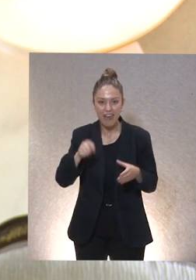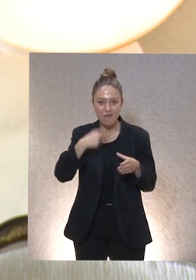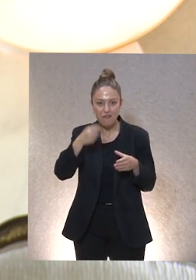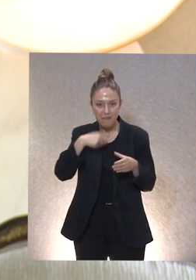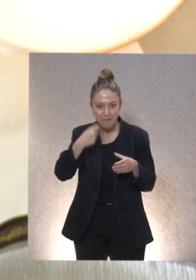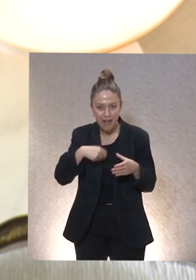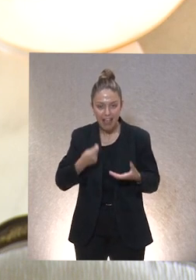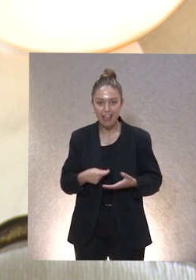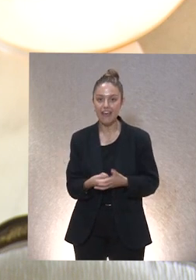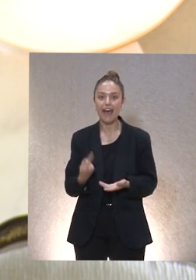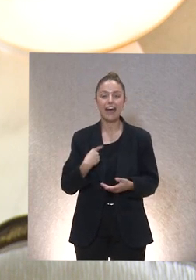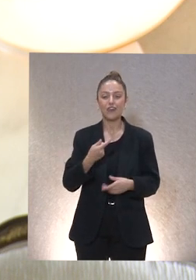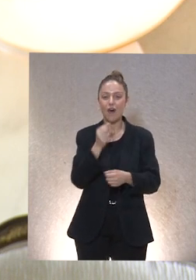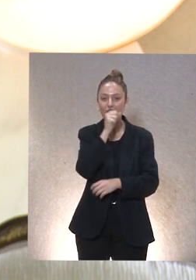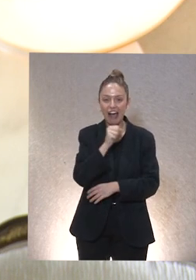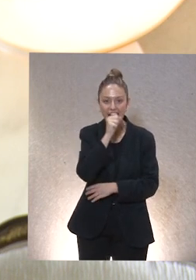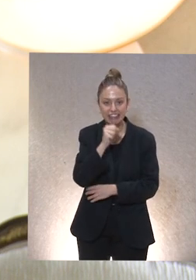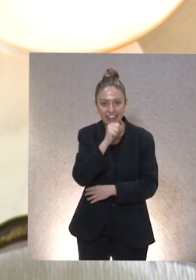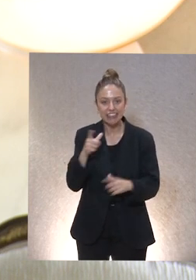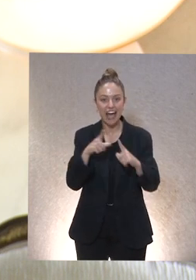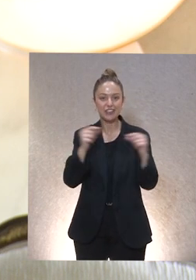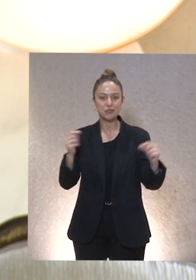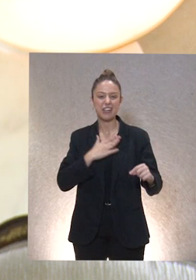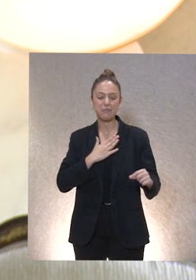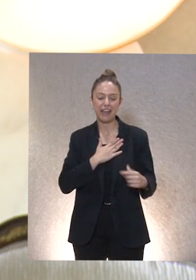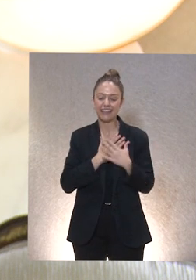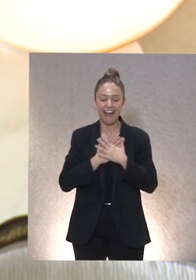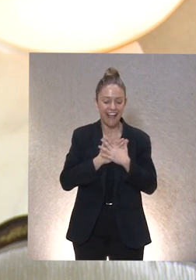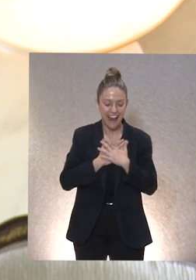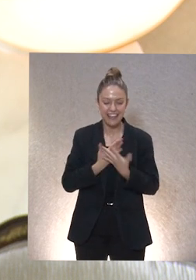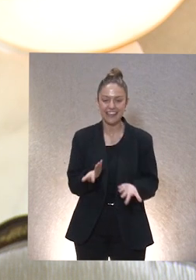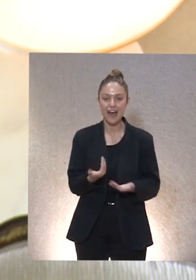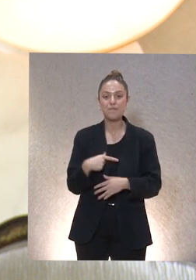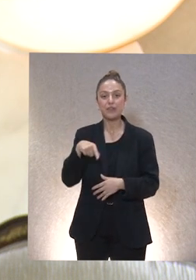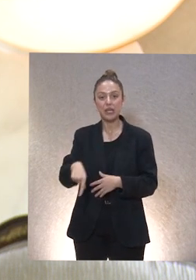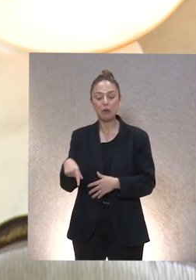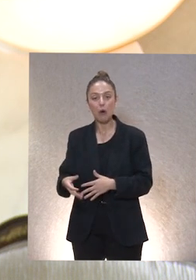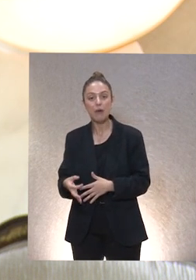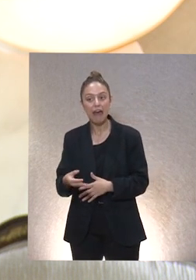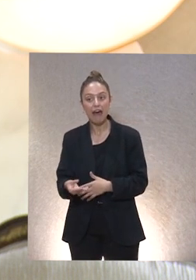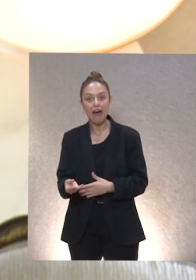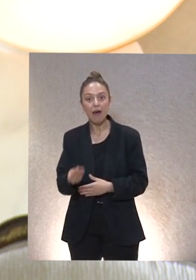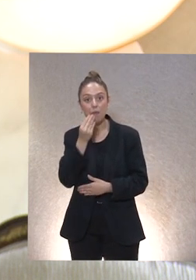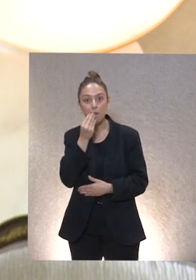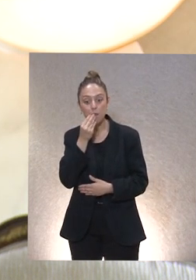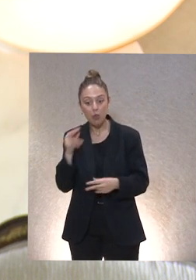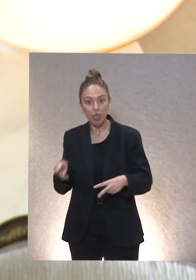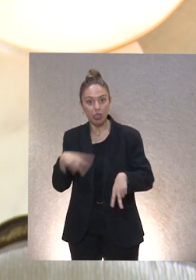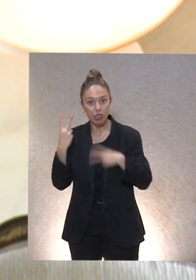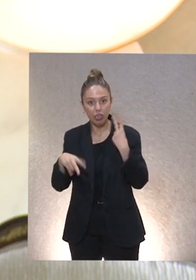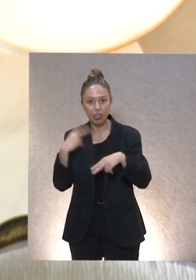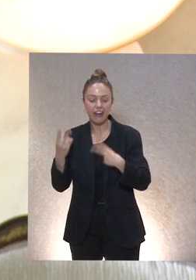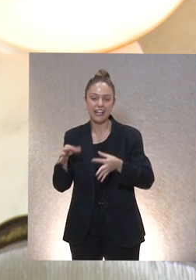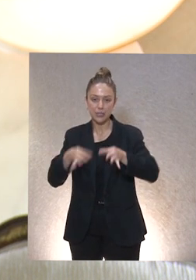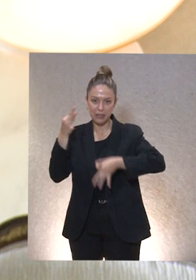como la Asturias Patria Querida, que en algún momento vamos a cantar todos, y la espicha que tendremos esta cena, esta noche para cenar. Y yo